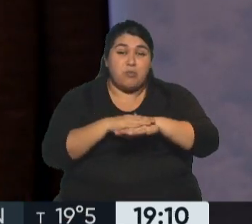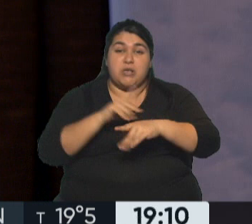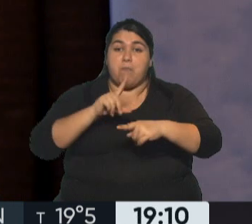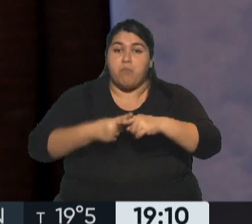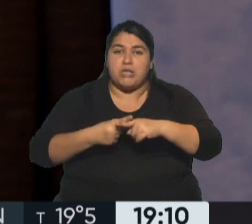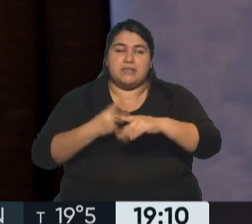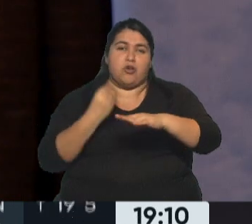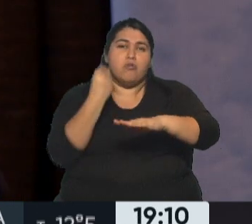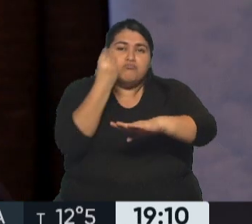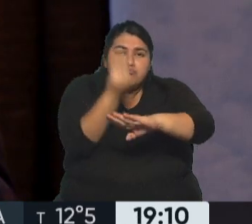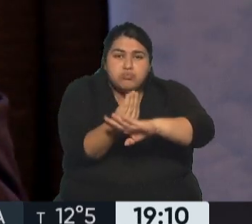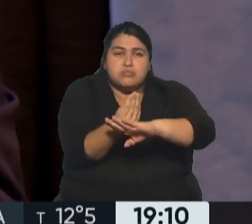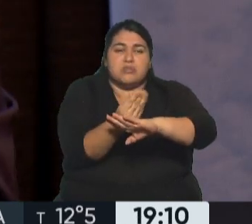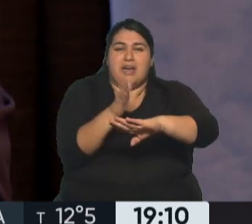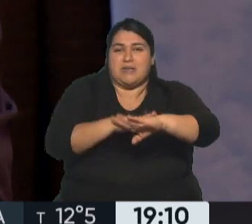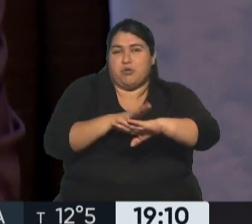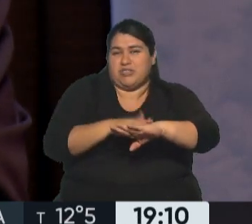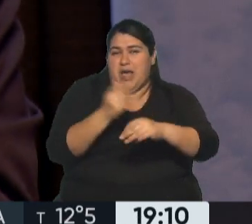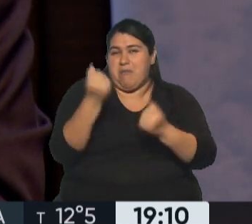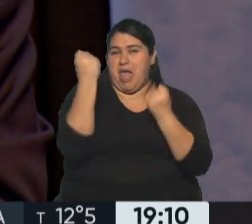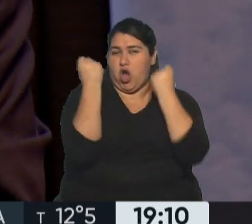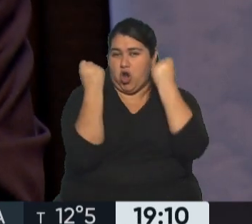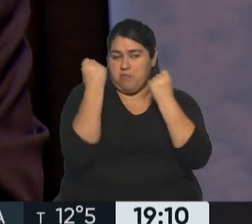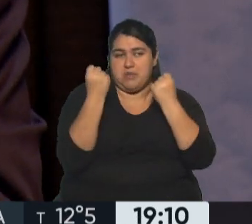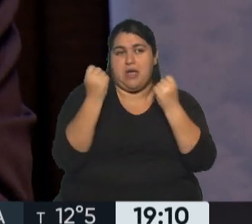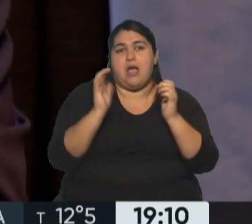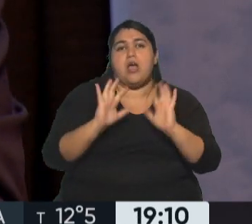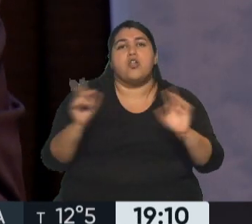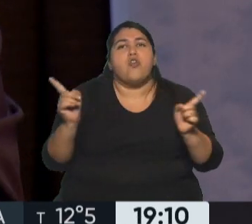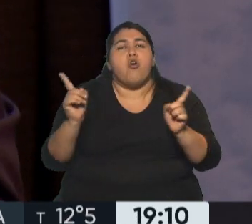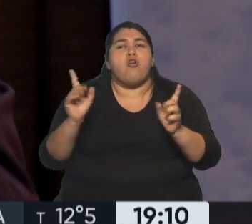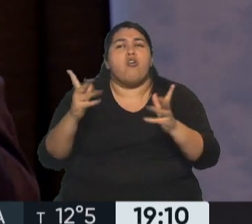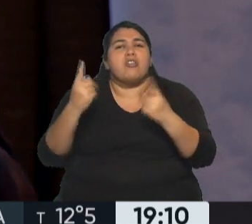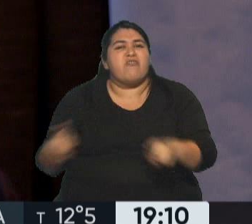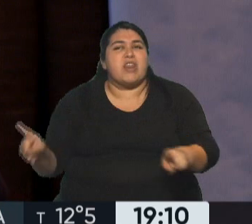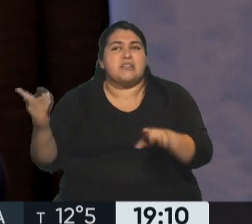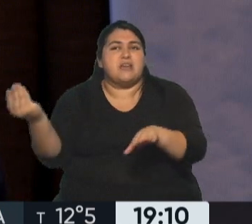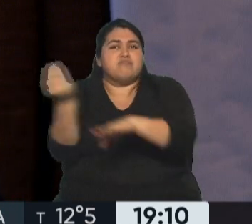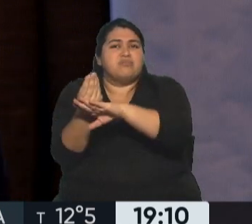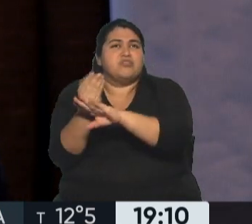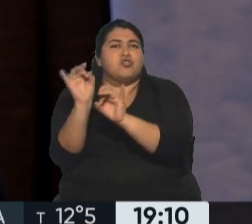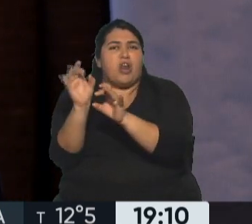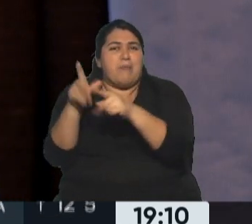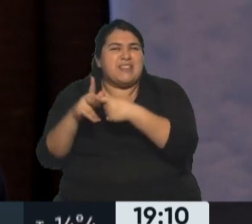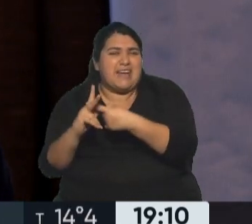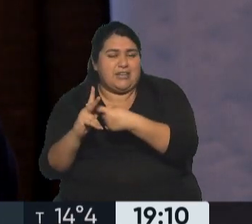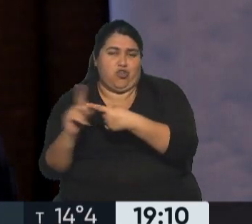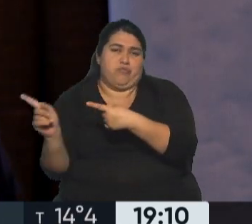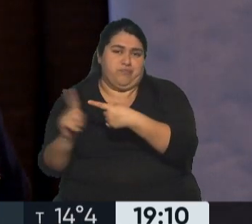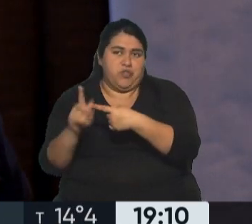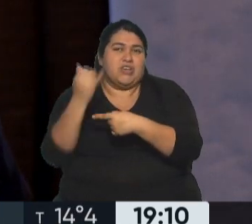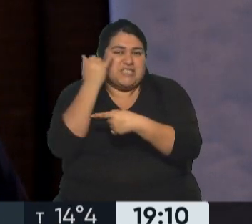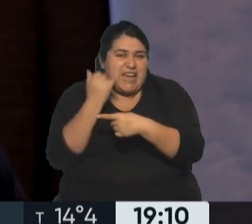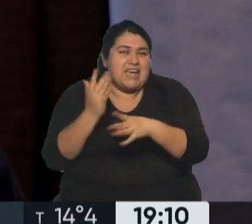al cargo de la economía y no un técnico en la materia, que me parece que eso es propio de las